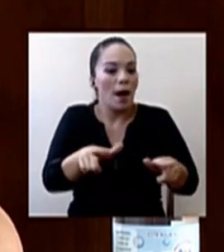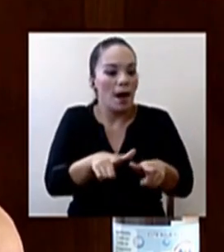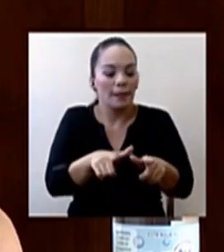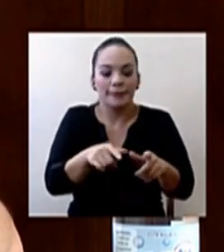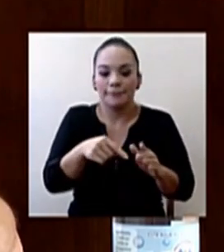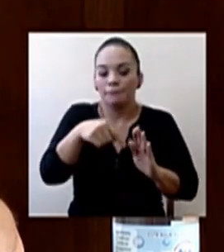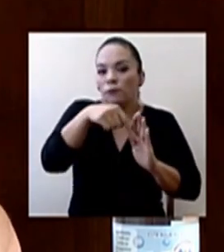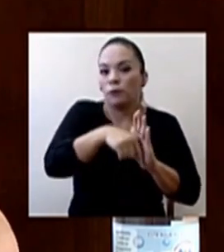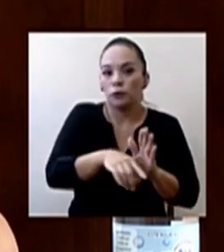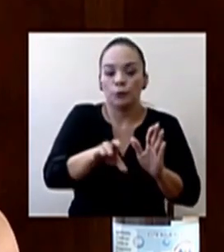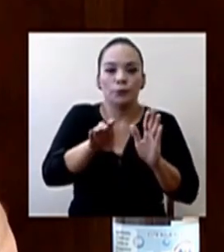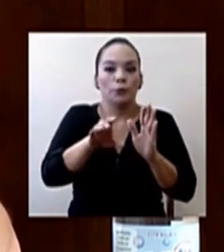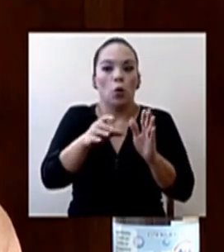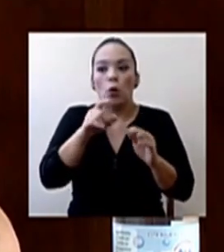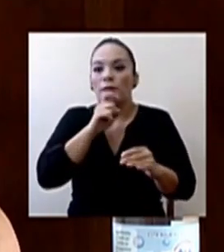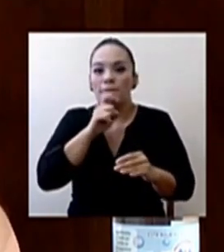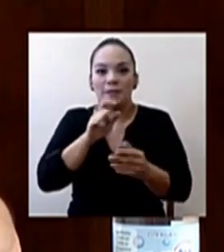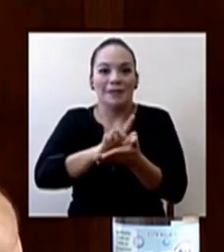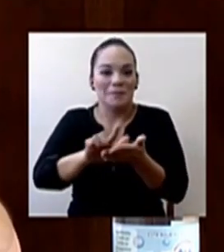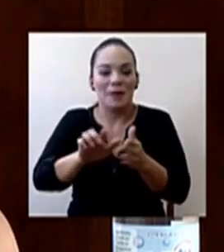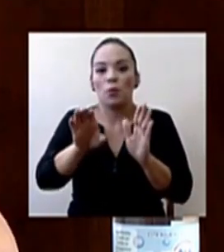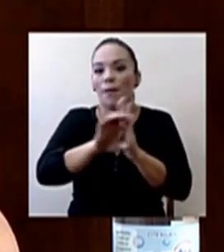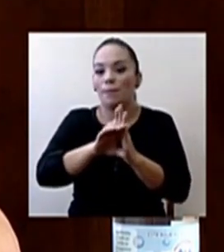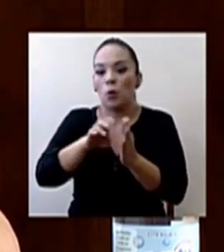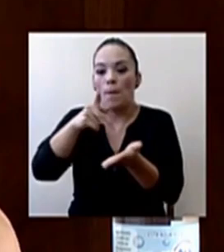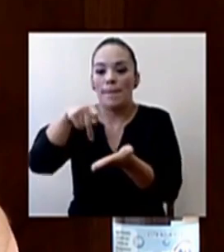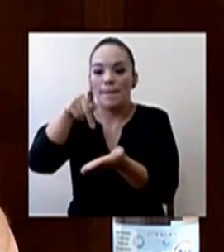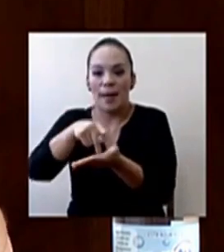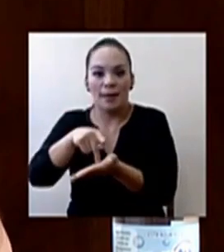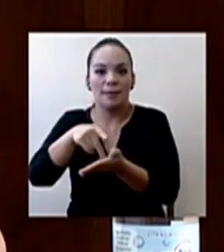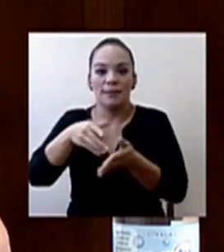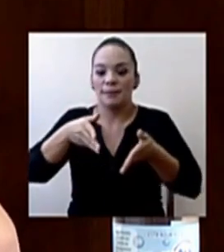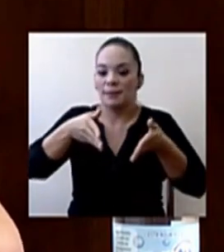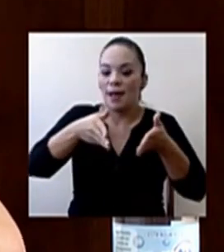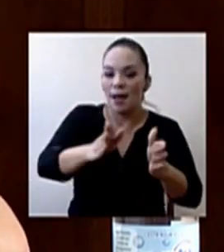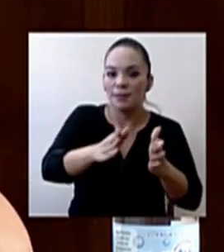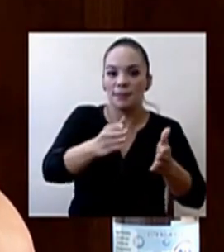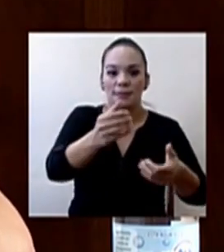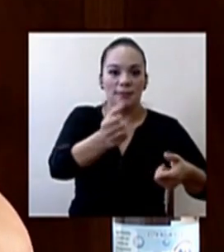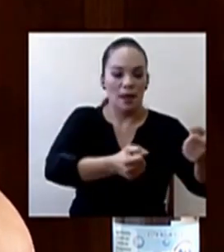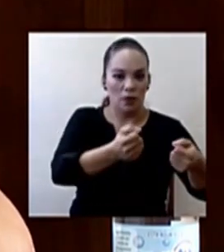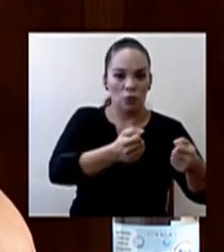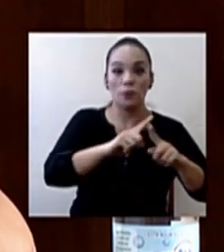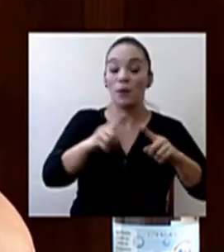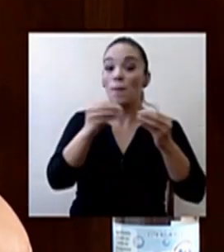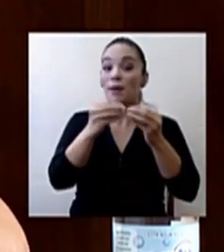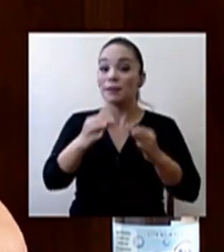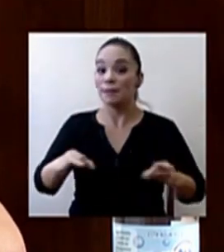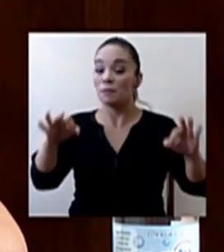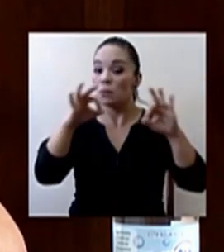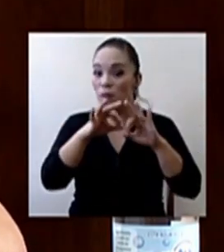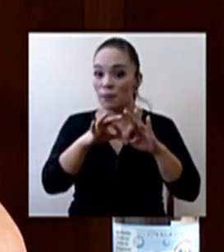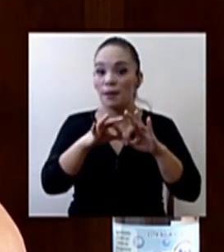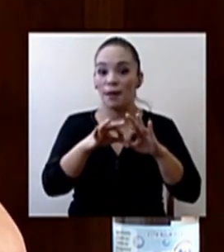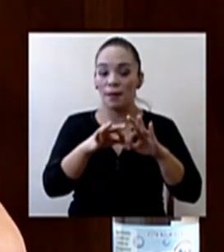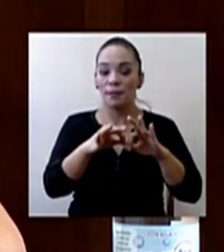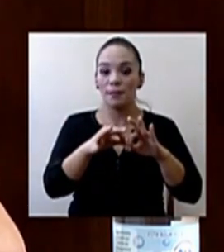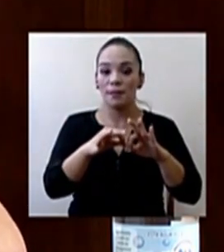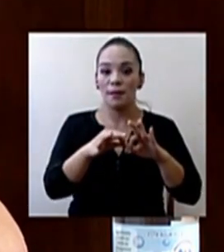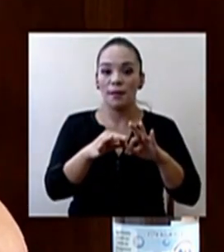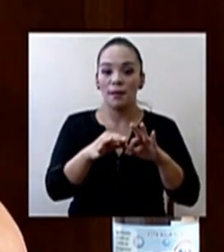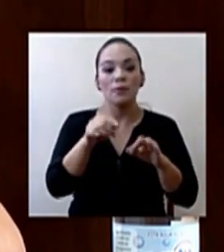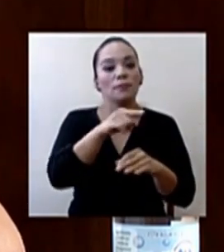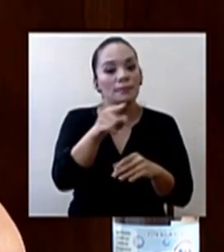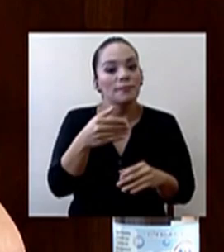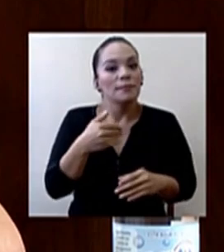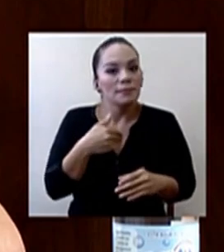calles, parques, vehículos. Pero lo más importante de todo es que tengan